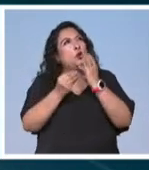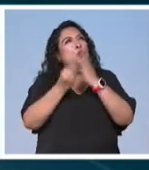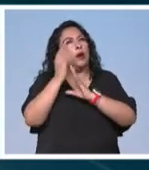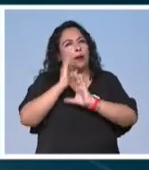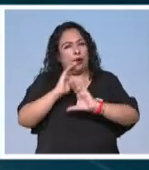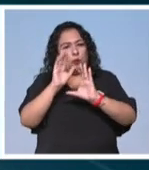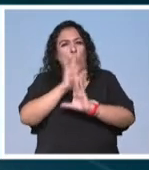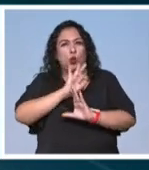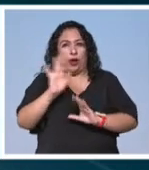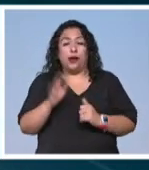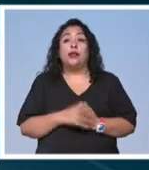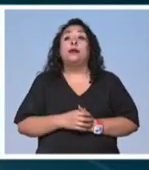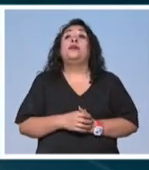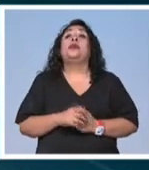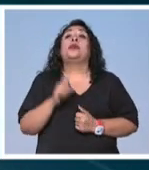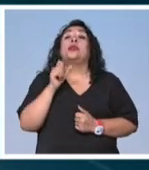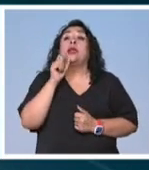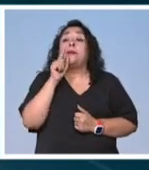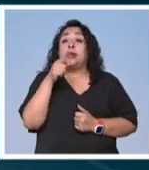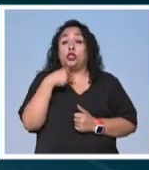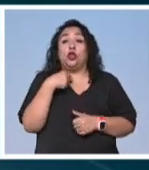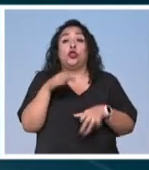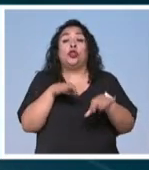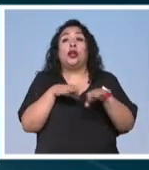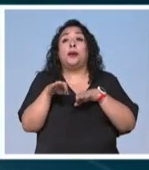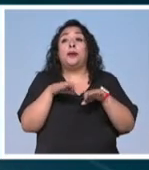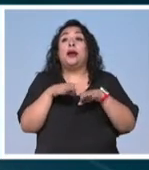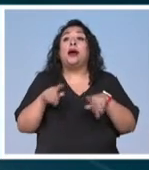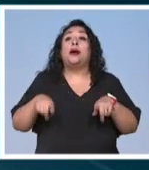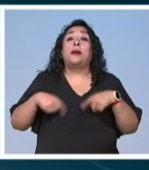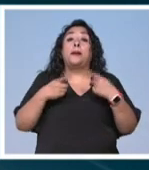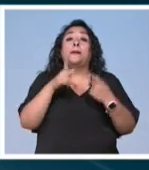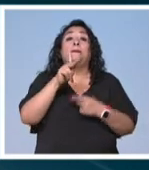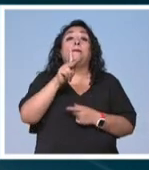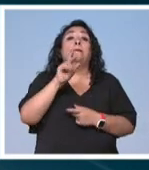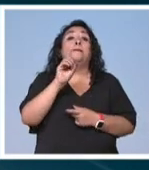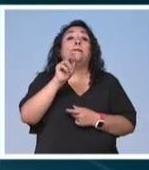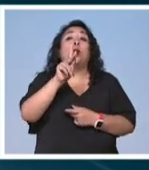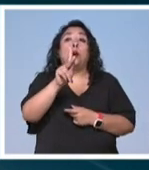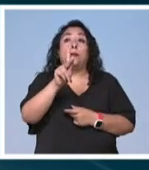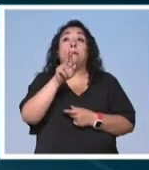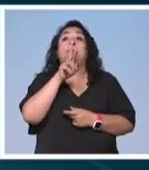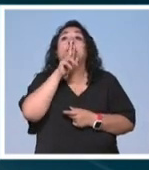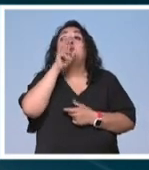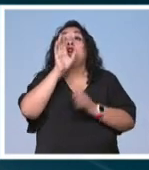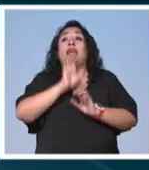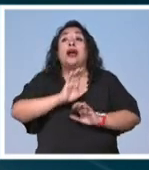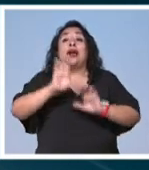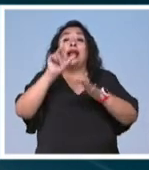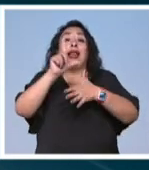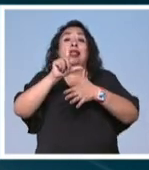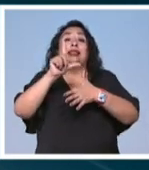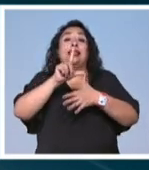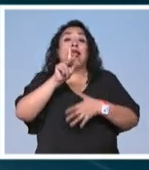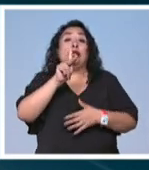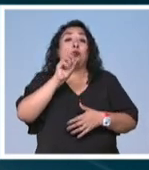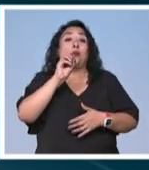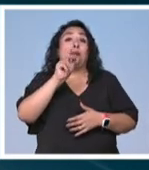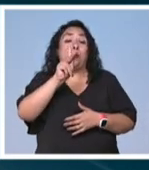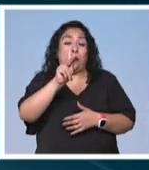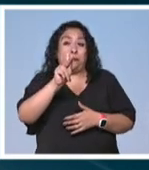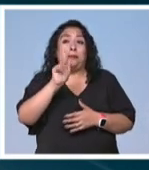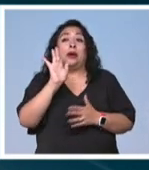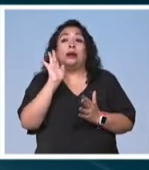Pero también estoy trabajando en legados pop las mejores canciones del pop latino y